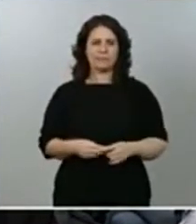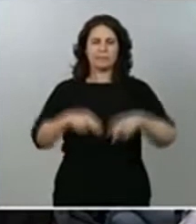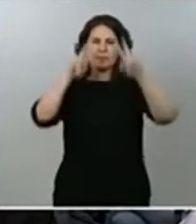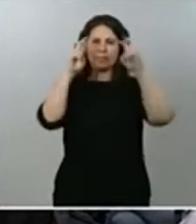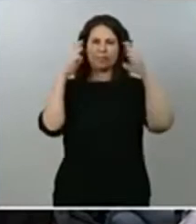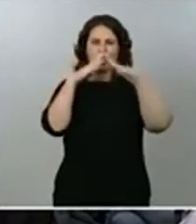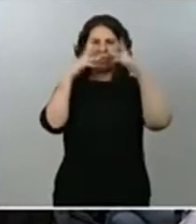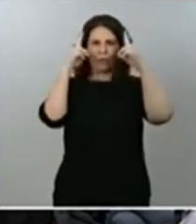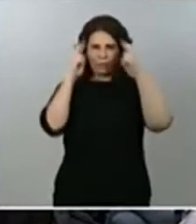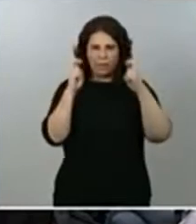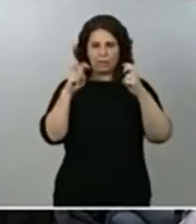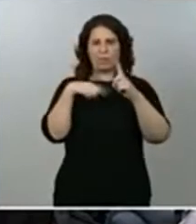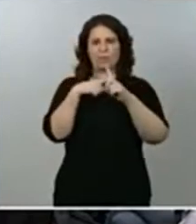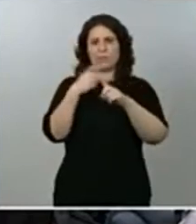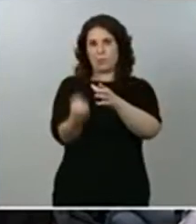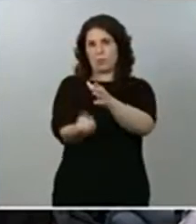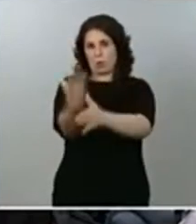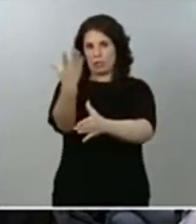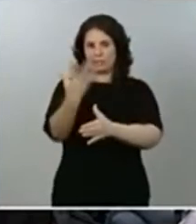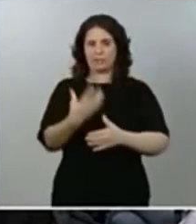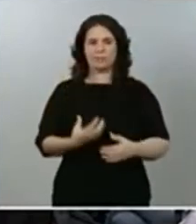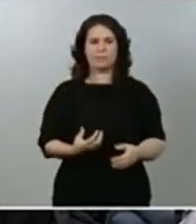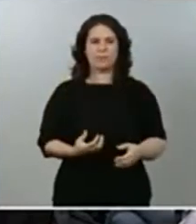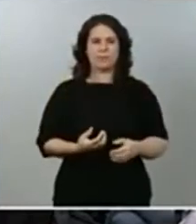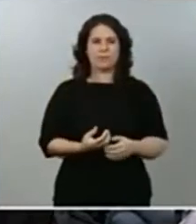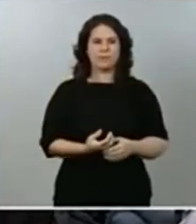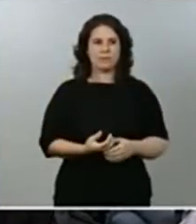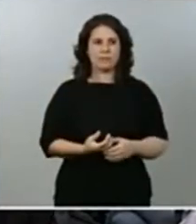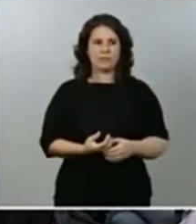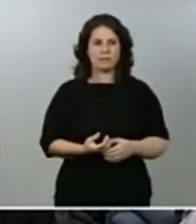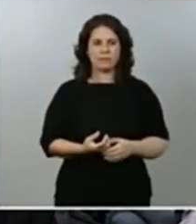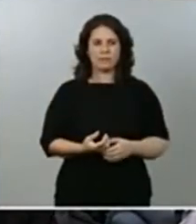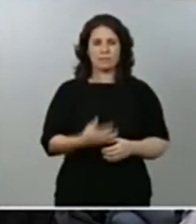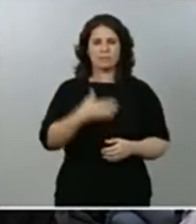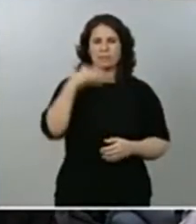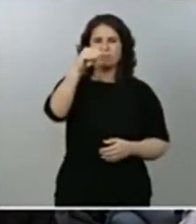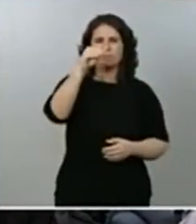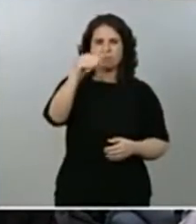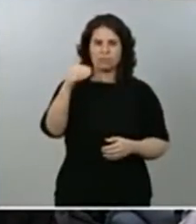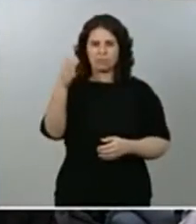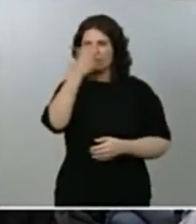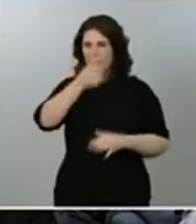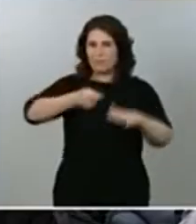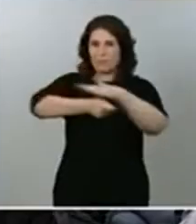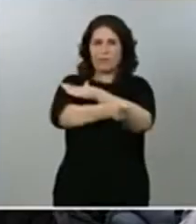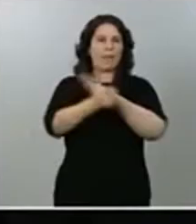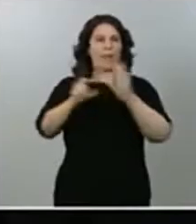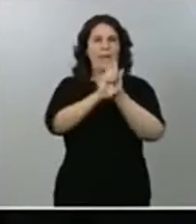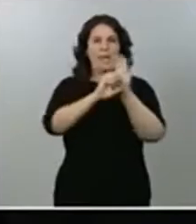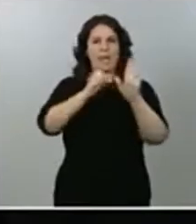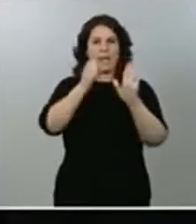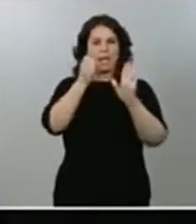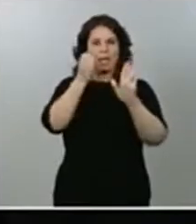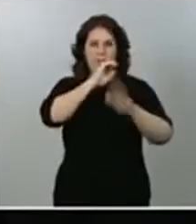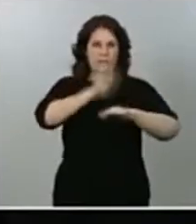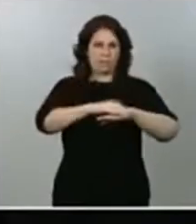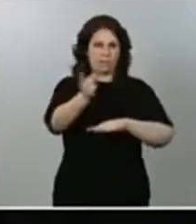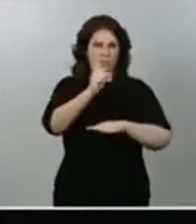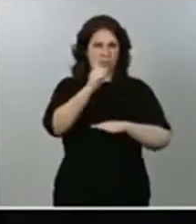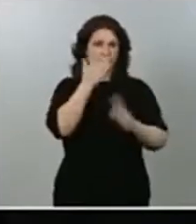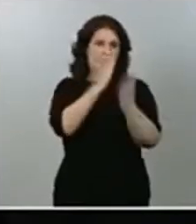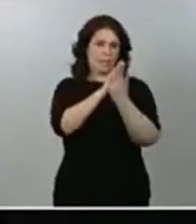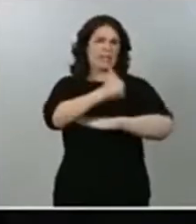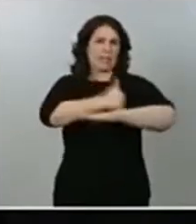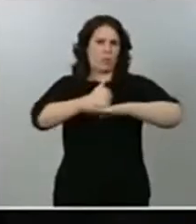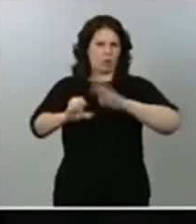brotes, quería preguntarles si van a presentar un recurso de inconstitucionalidad ante el Tribunal Constitucional por el